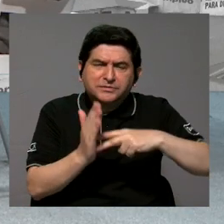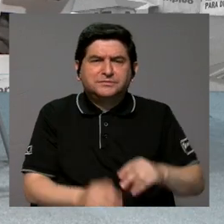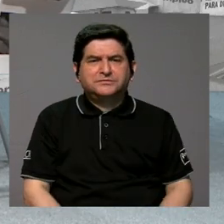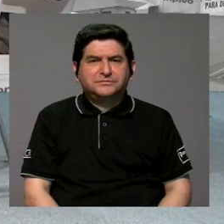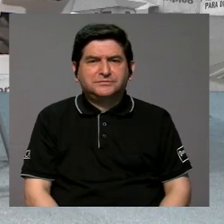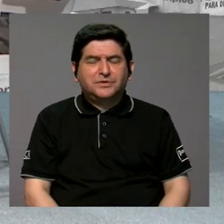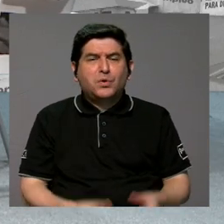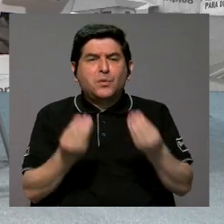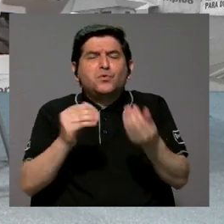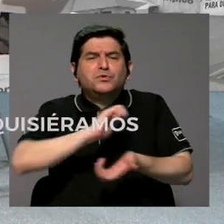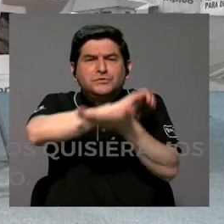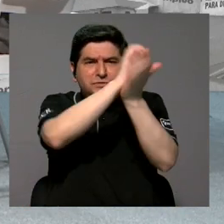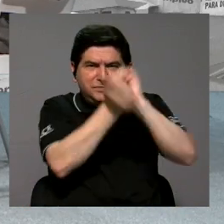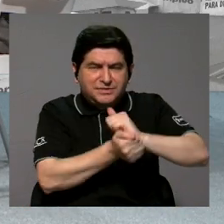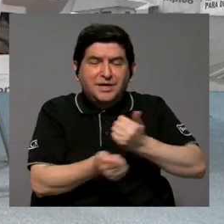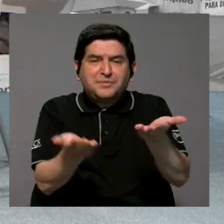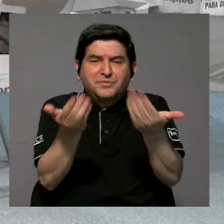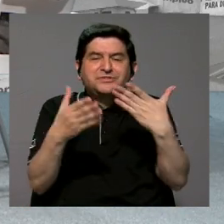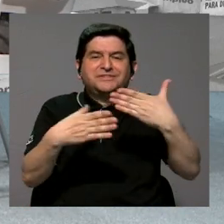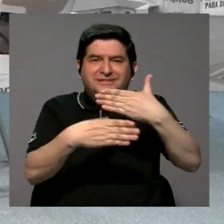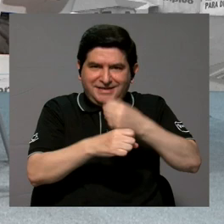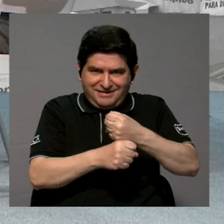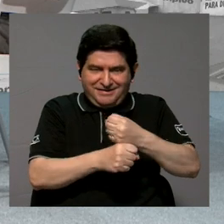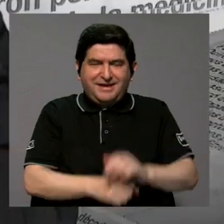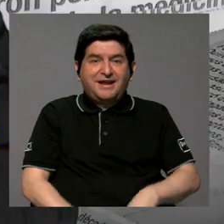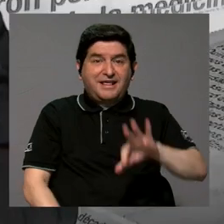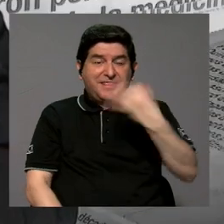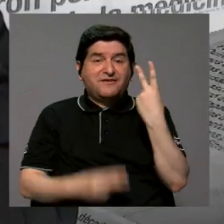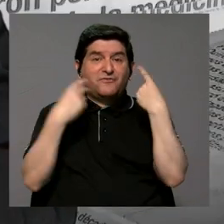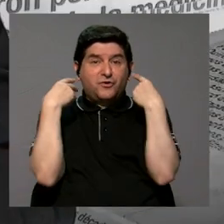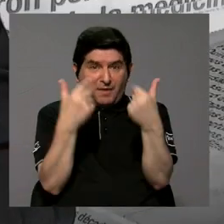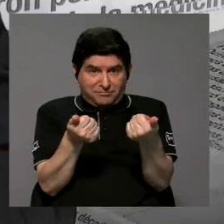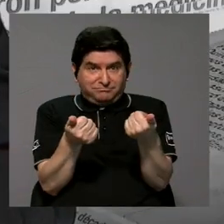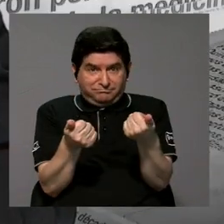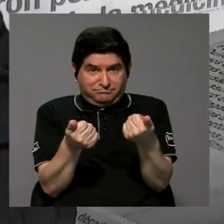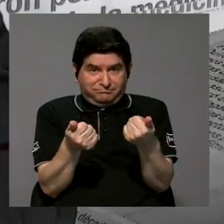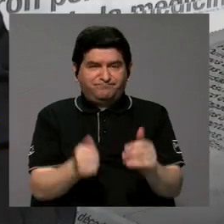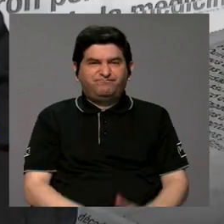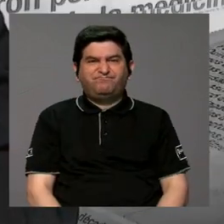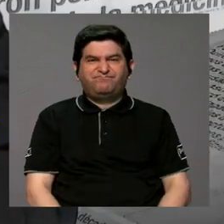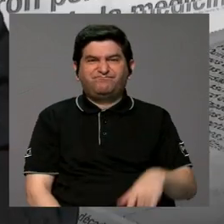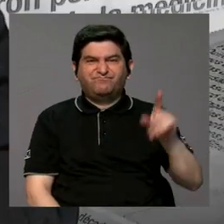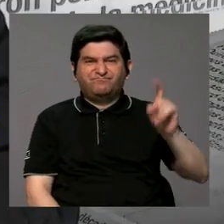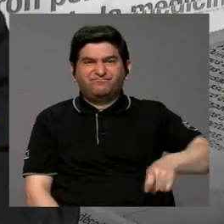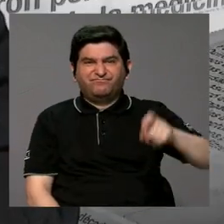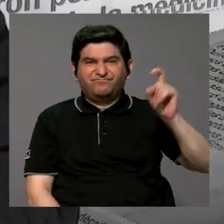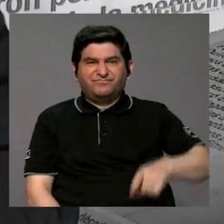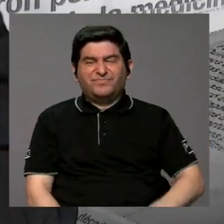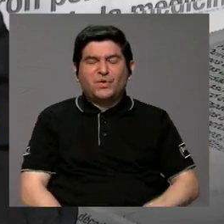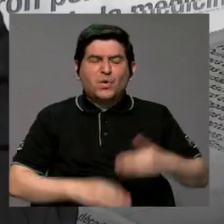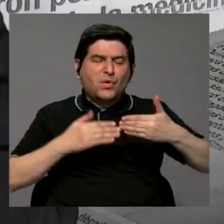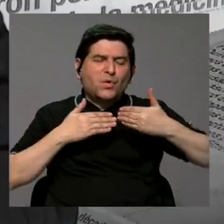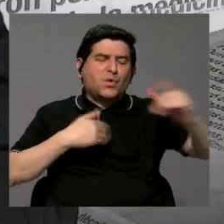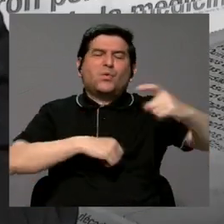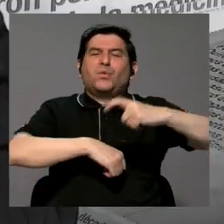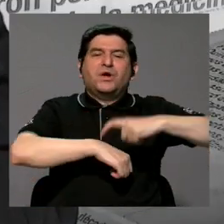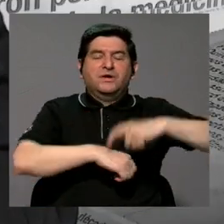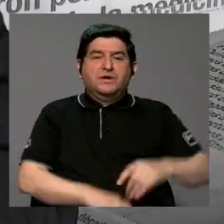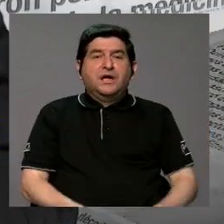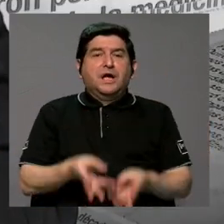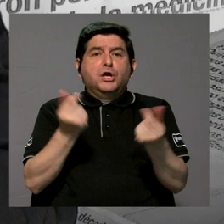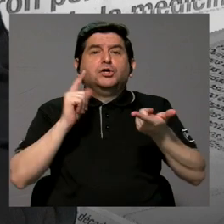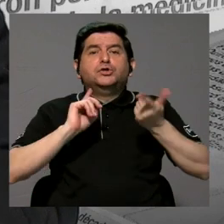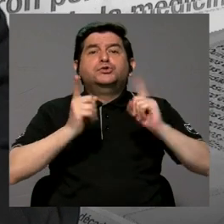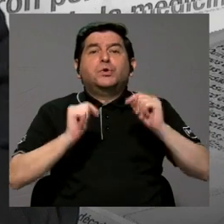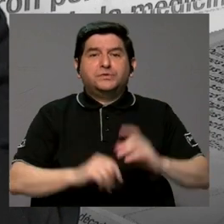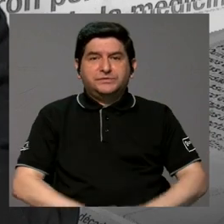muchas de las reformas que nosotros quisiéramos hacer de una manera más rápida se tomen mucho tiempo y cuál podría